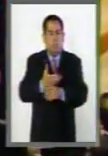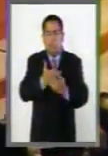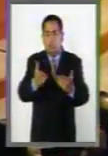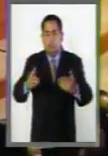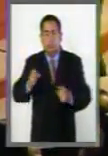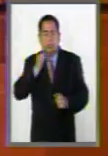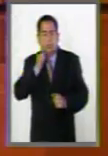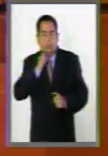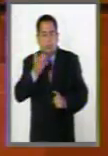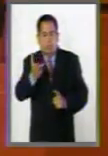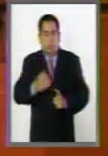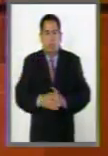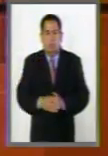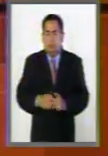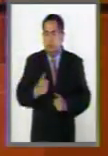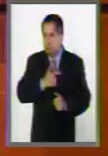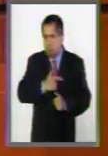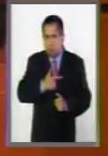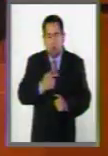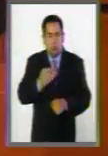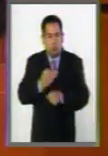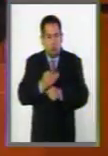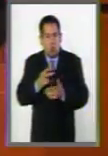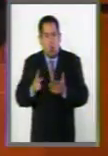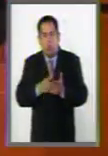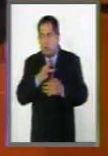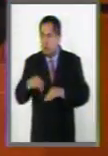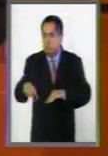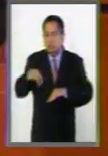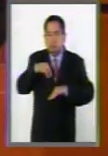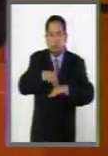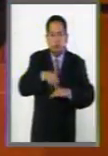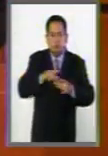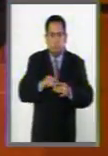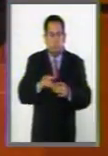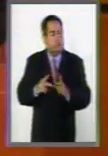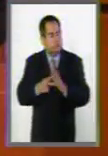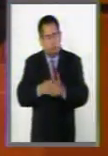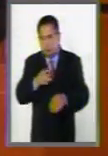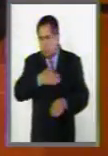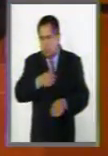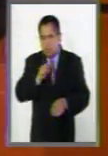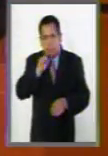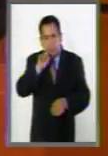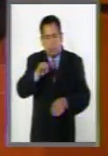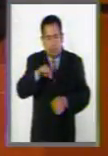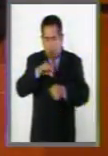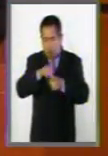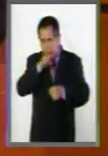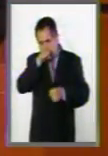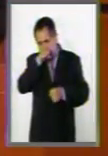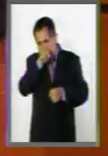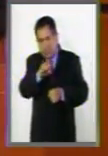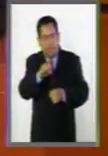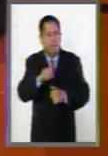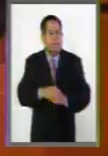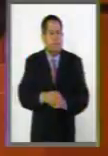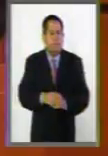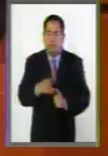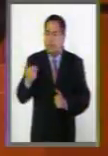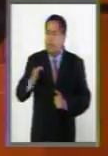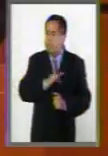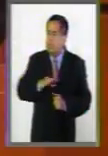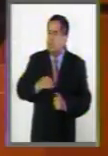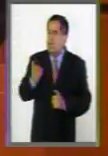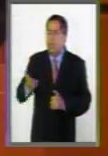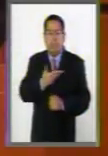senadores. Me da muchísimo gusto estar aquí. Por supuesto, mi voto a favor y felicitar a los presidentes y